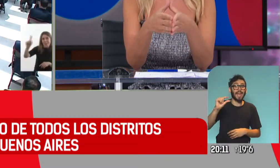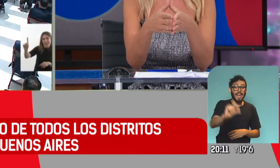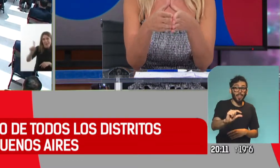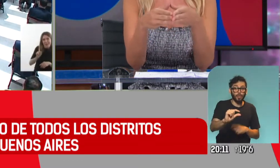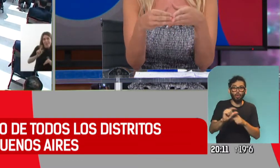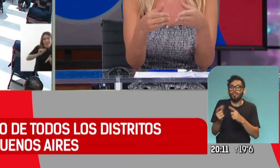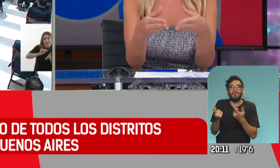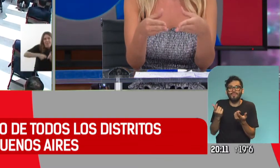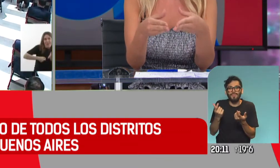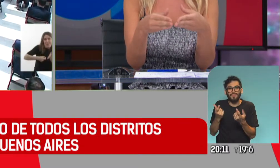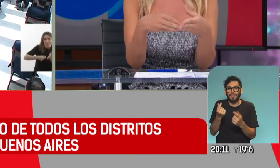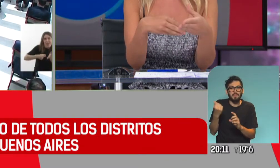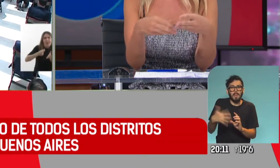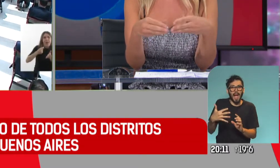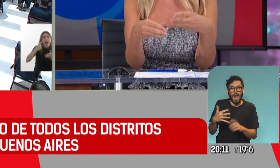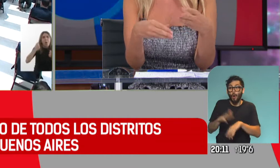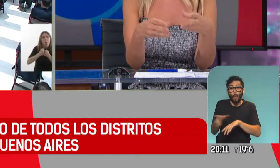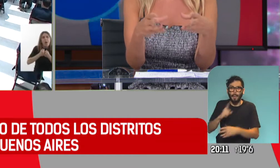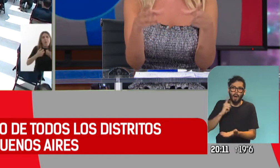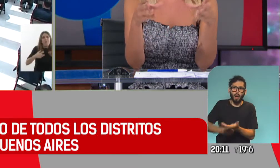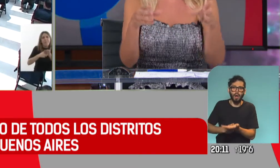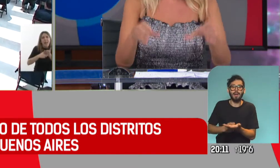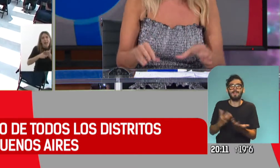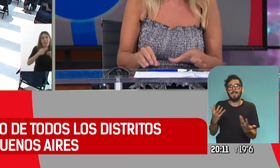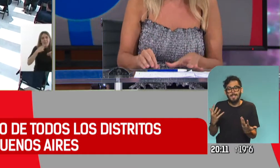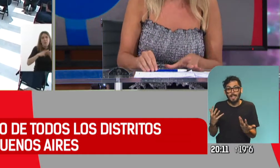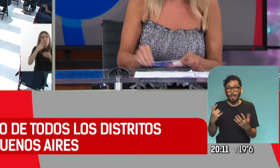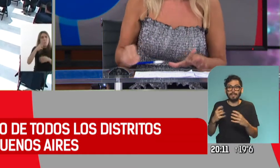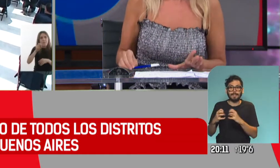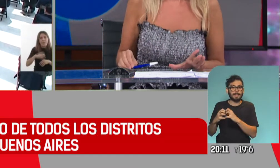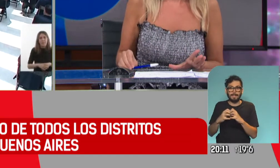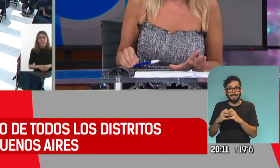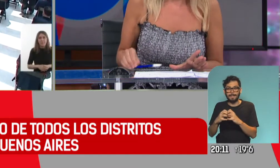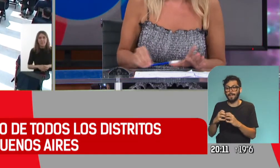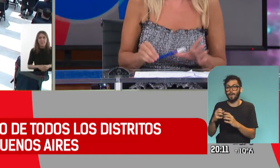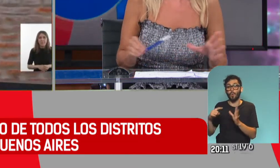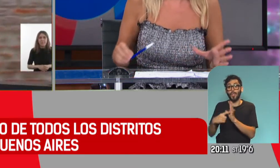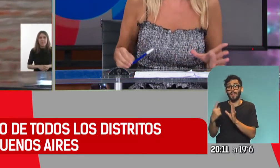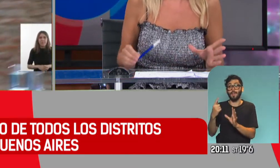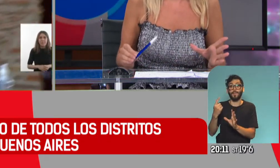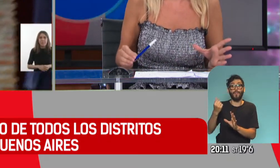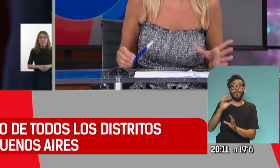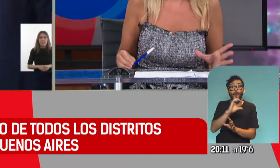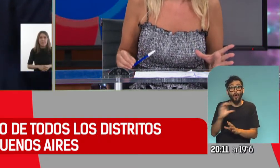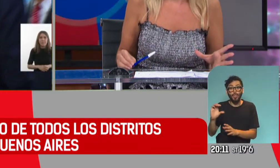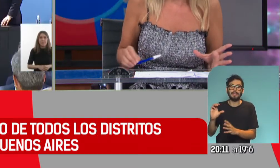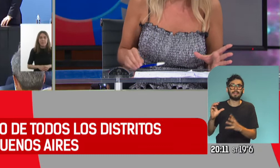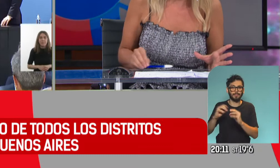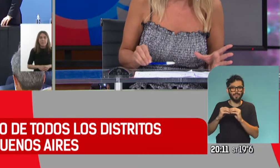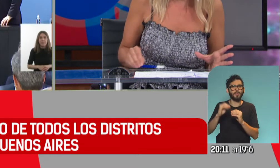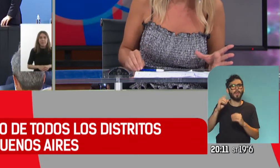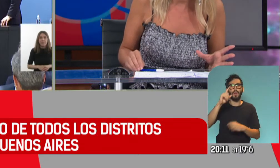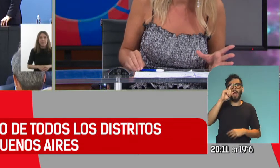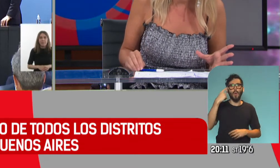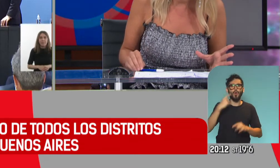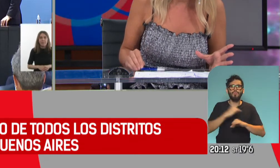presente esta discusión, esta discusión con la ciudad de Buenos Aires por los fondos. Y un mensaje de unidad de Alberto Fernández